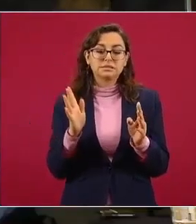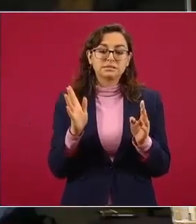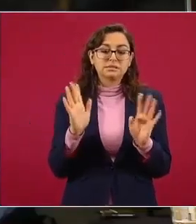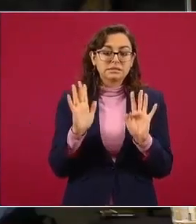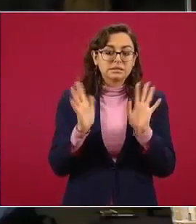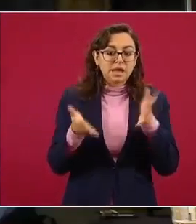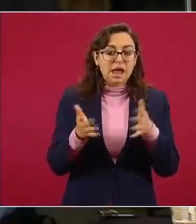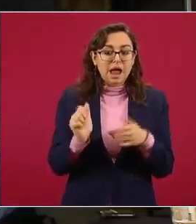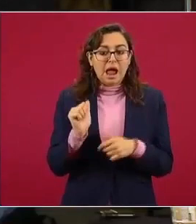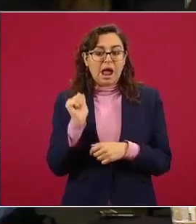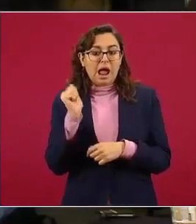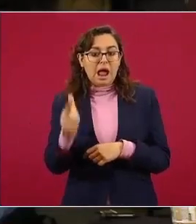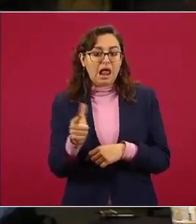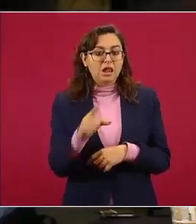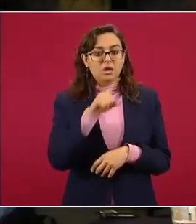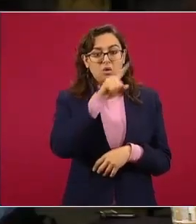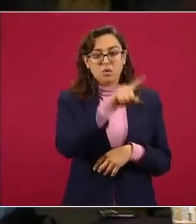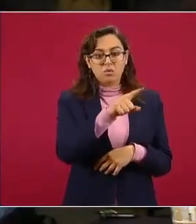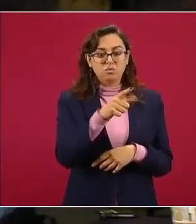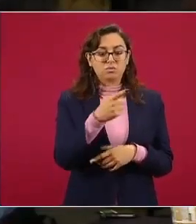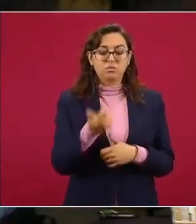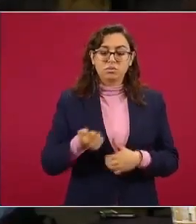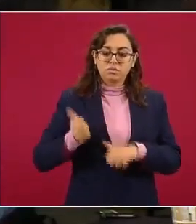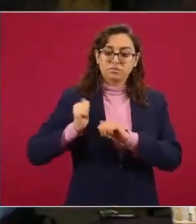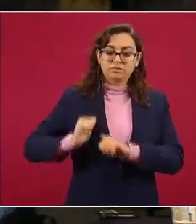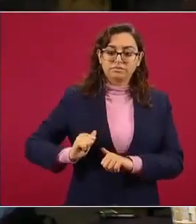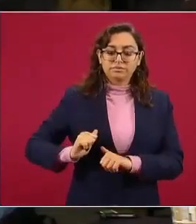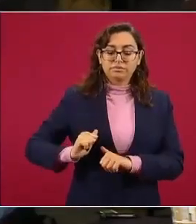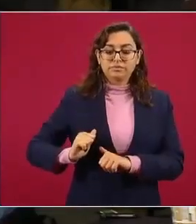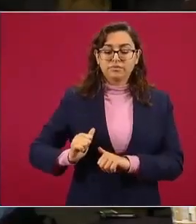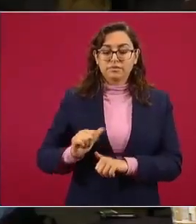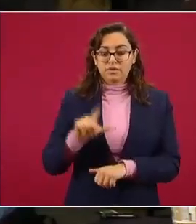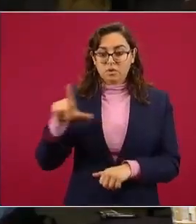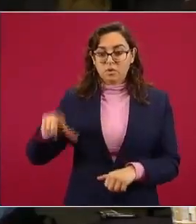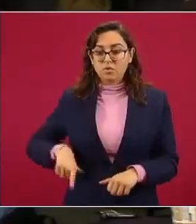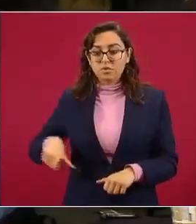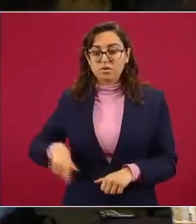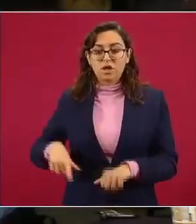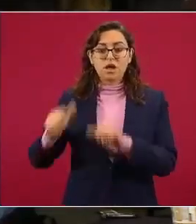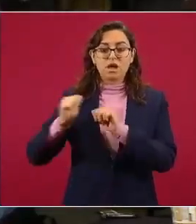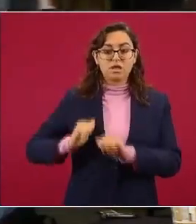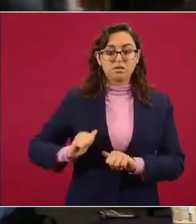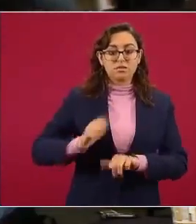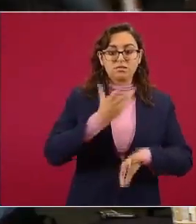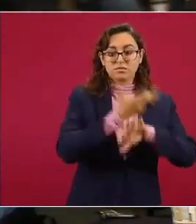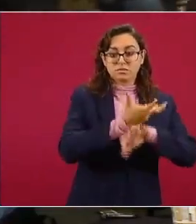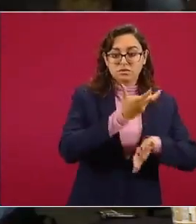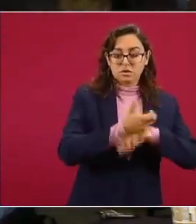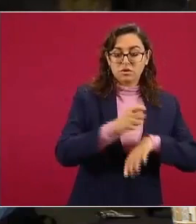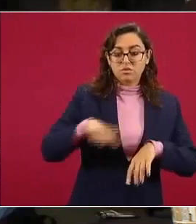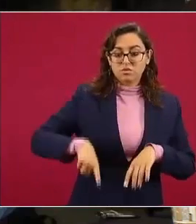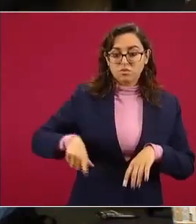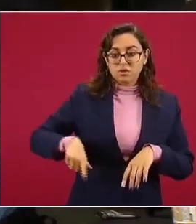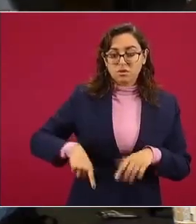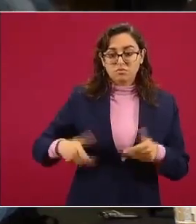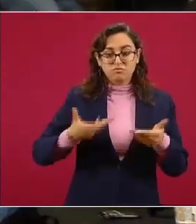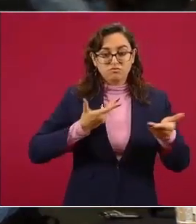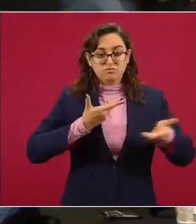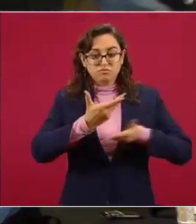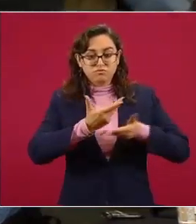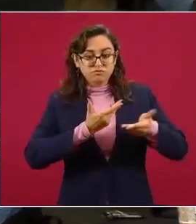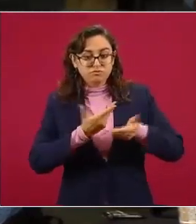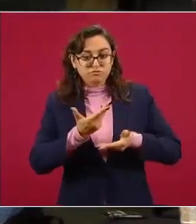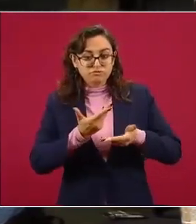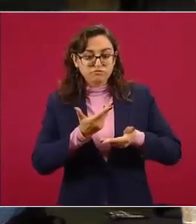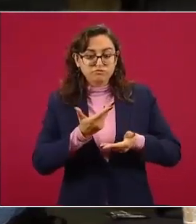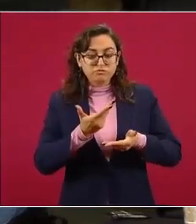que hayan tenido las autoridades de este gobierno y las autoridades de Estados Unidos en caso de